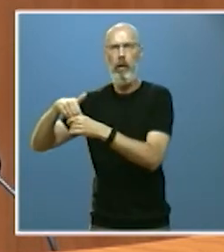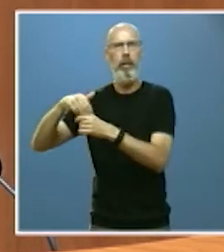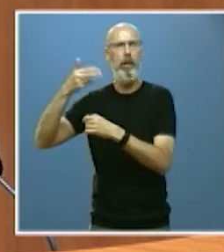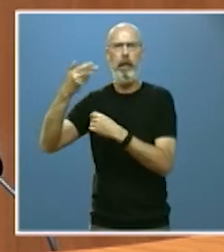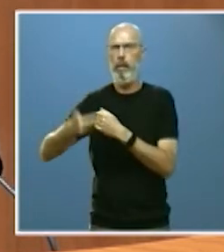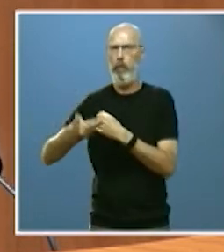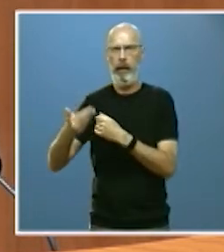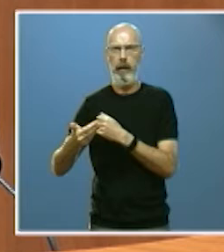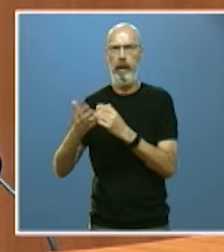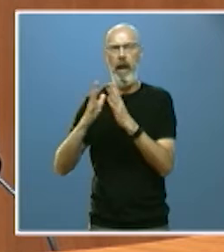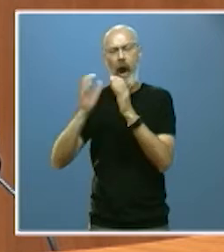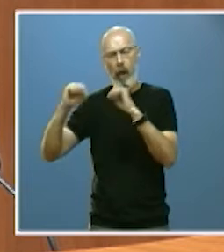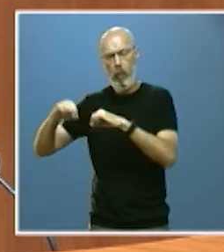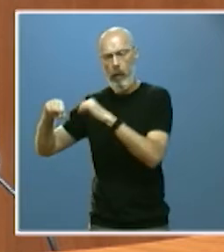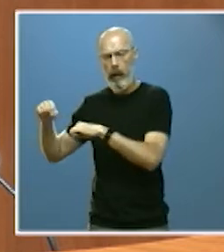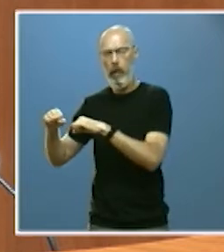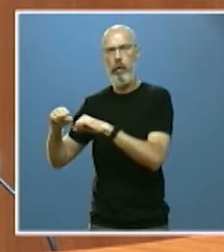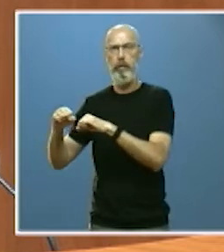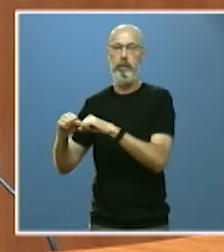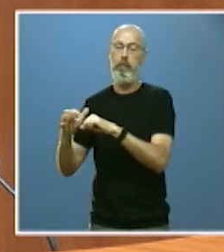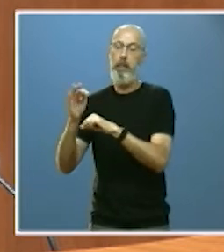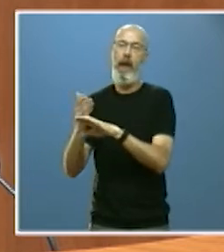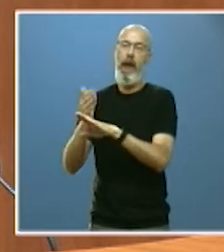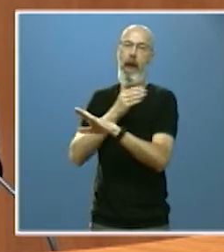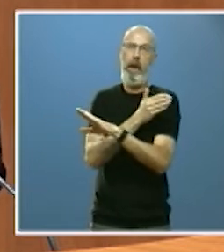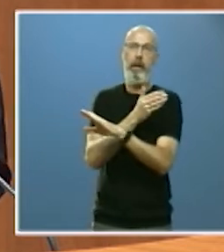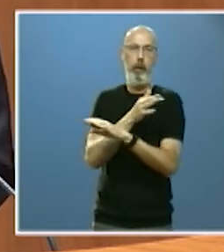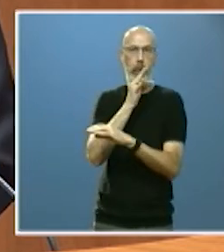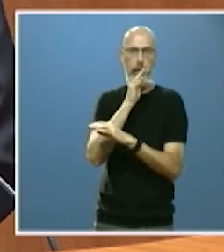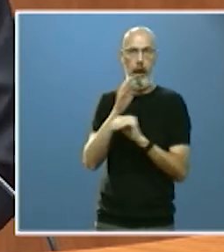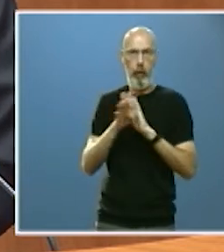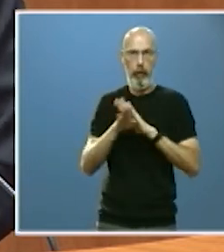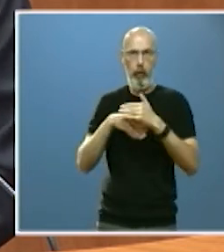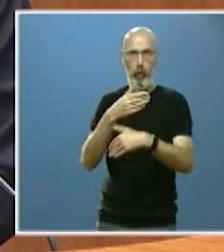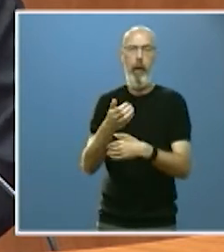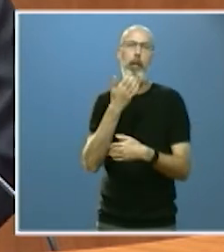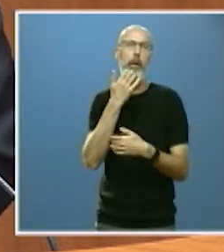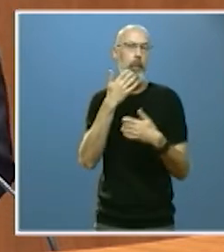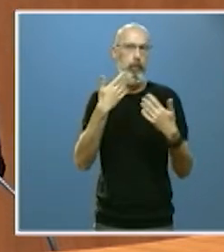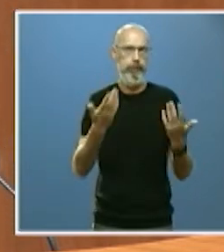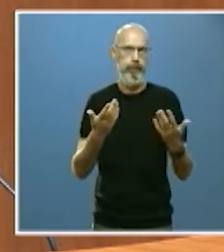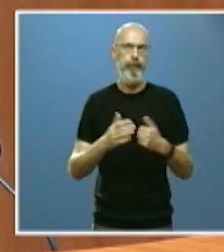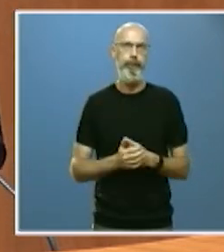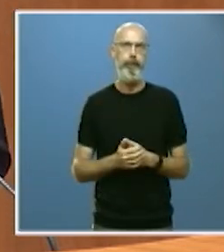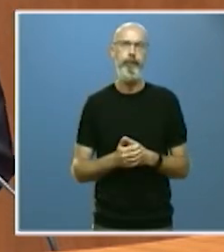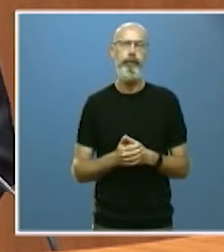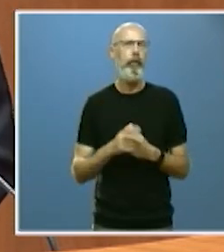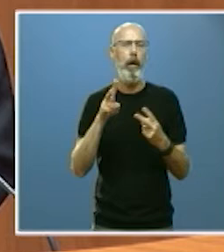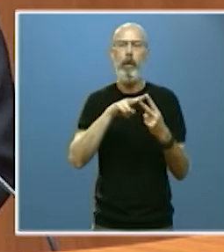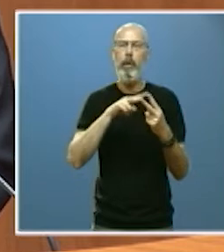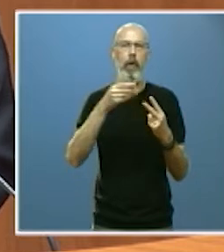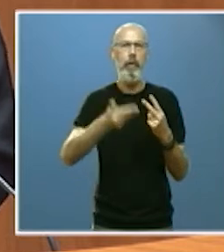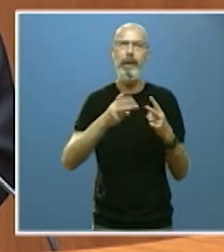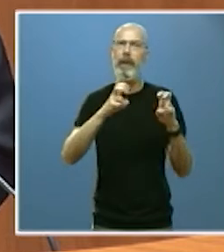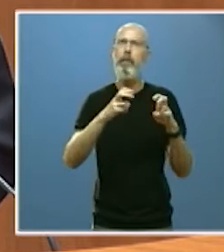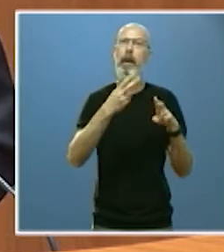Acuerdos que se suman a otros anteriores que siguen vigentes. Y entre estos, los dos que vertebran nuestras políticas